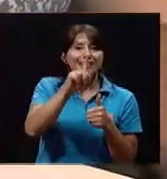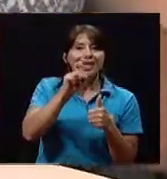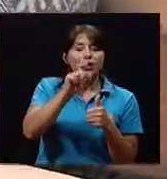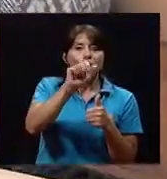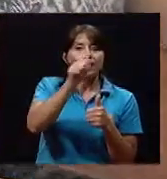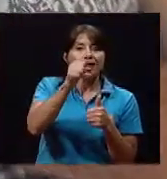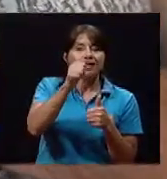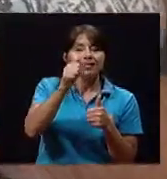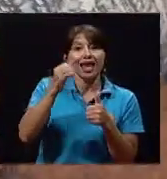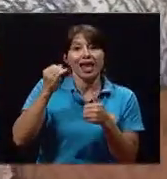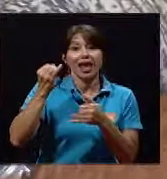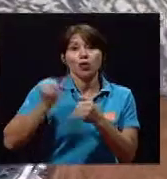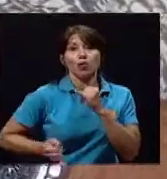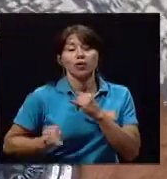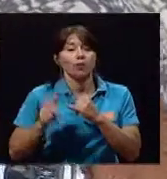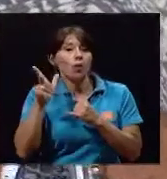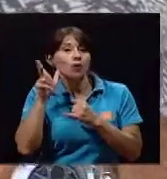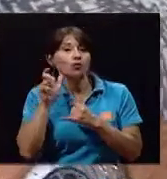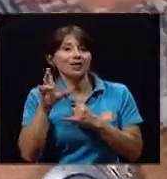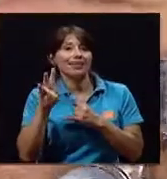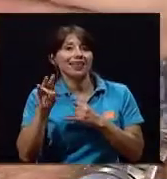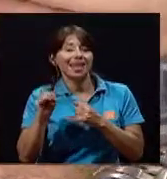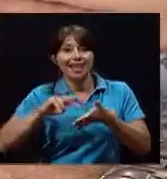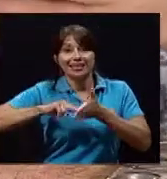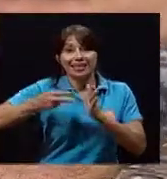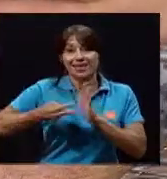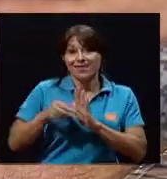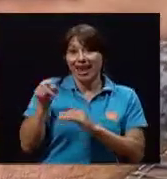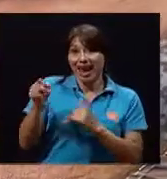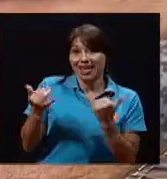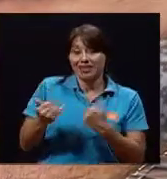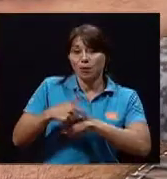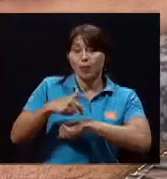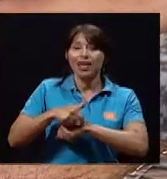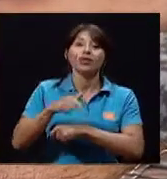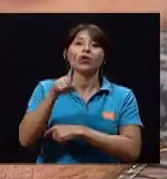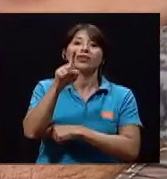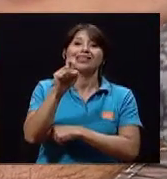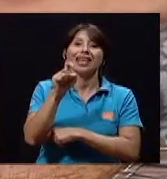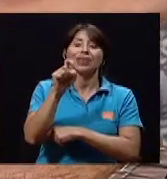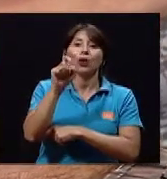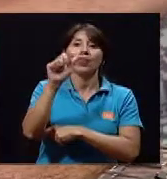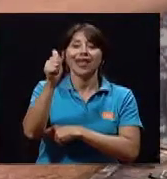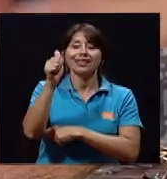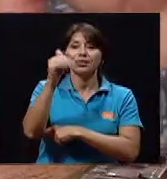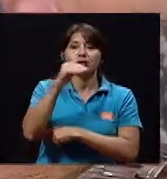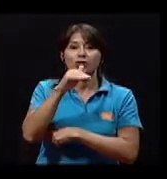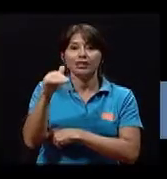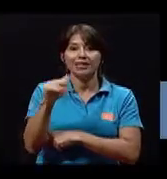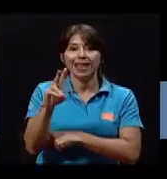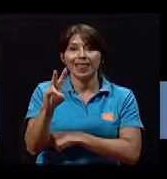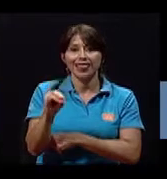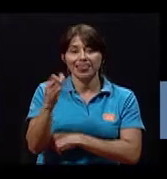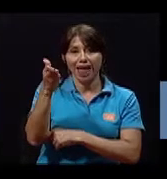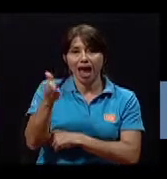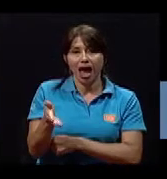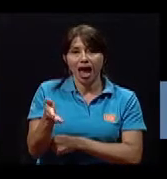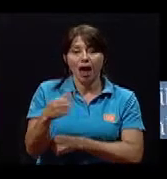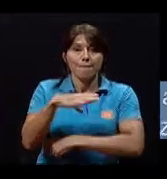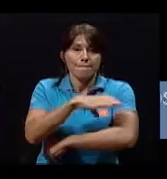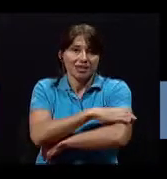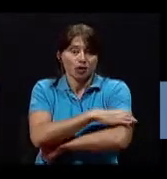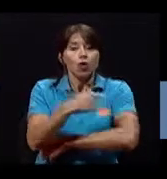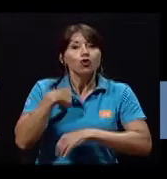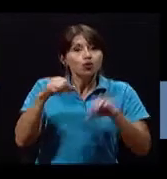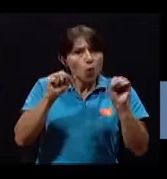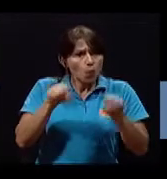golpe lo escuché en 70. Quiere decir que ella en estos momentos está manejando una presión de 110-70. Yo puedo